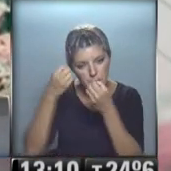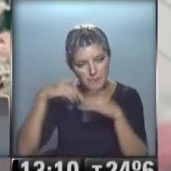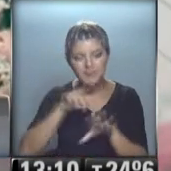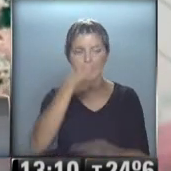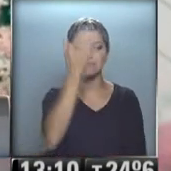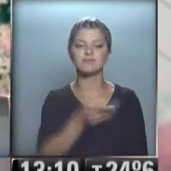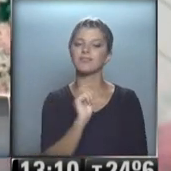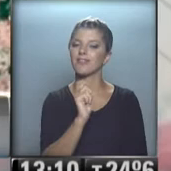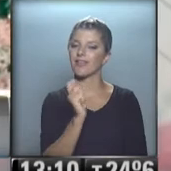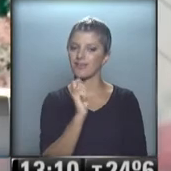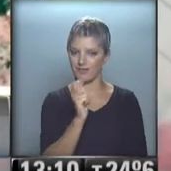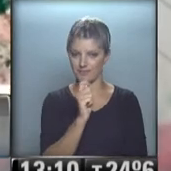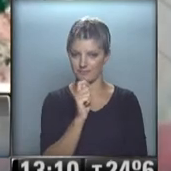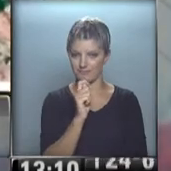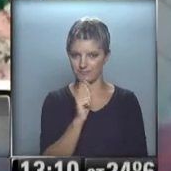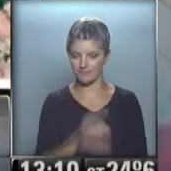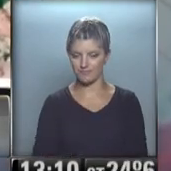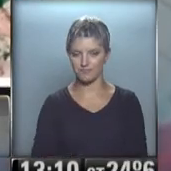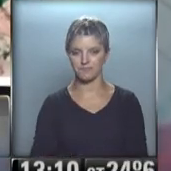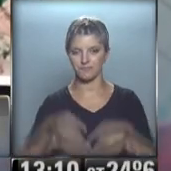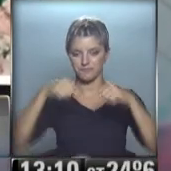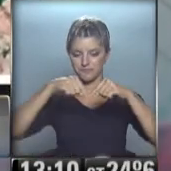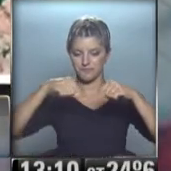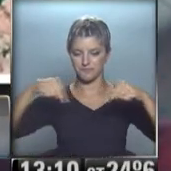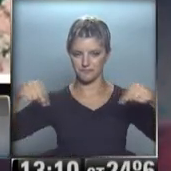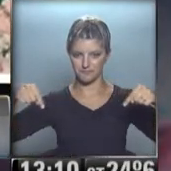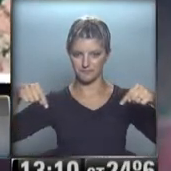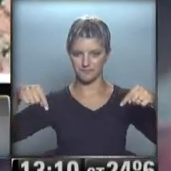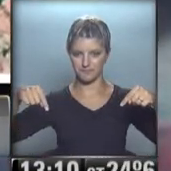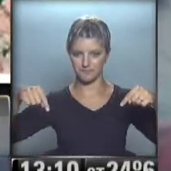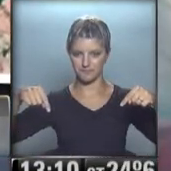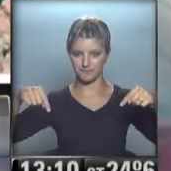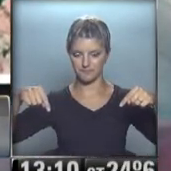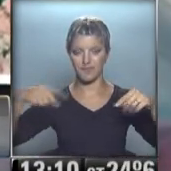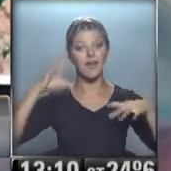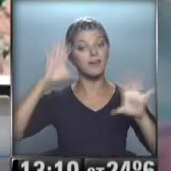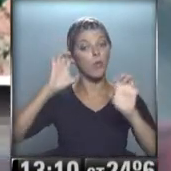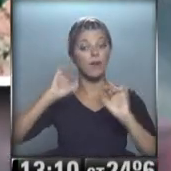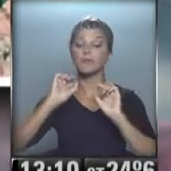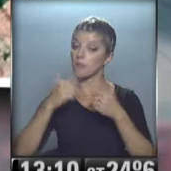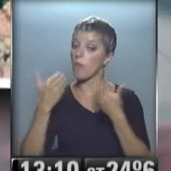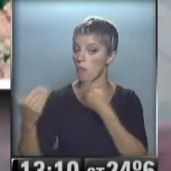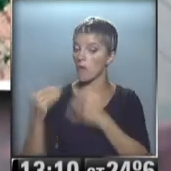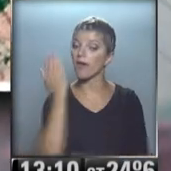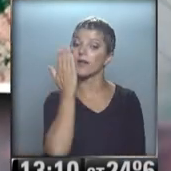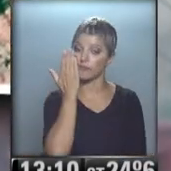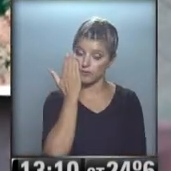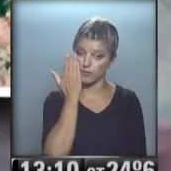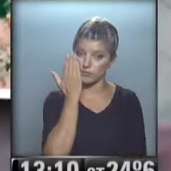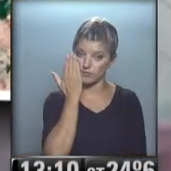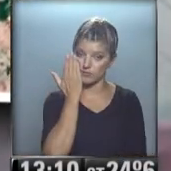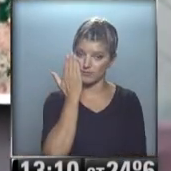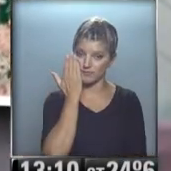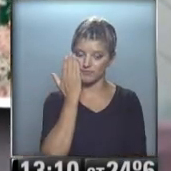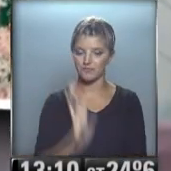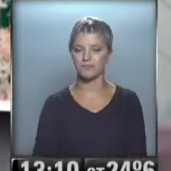0800 triple 4 1777 4535 0709 recuerden que también tenemos la red social Facebook yo veo Visión